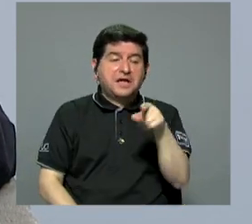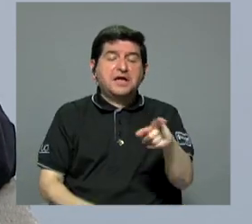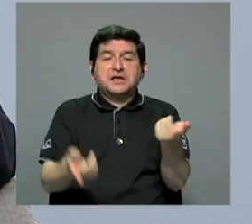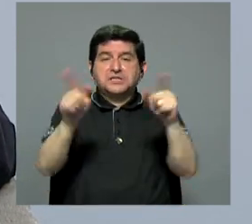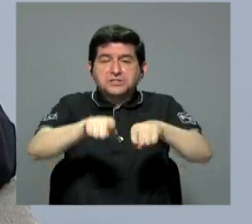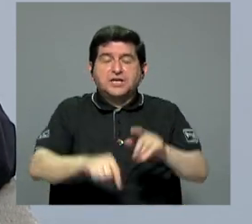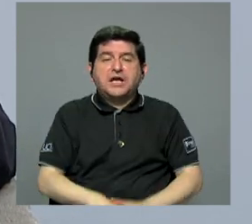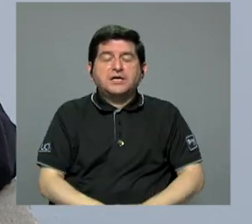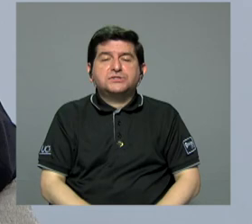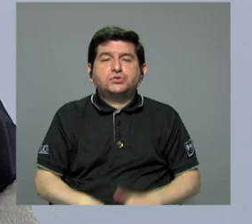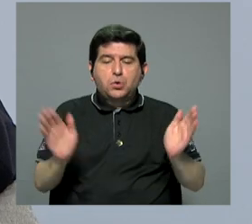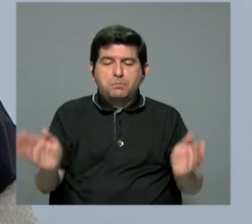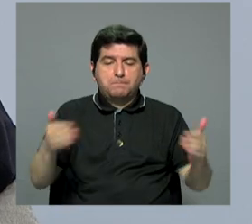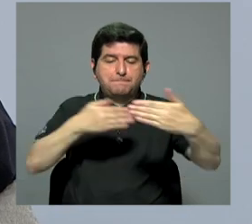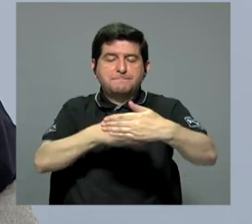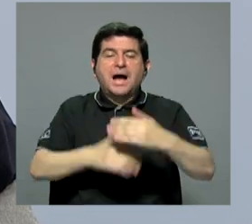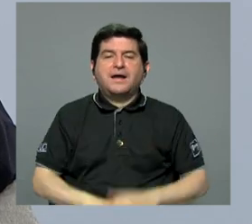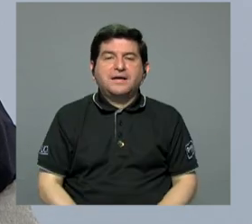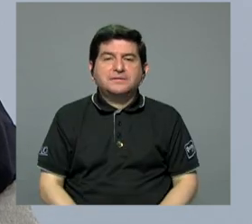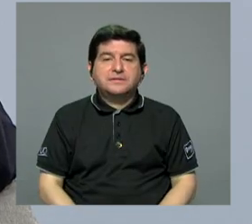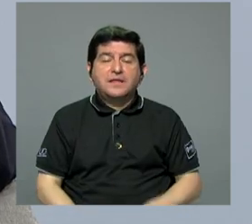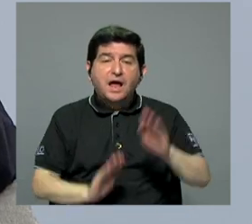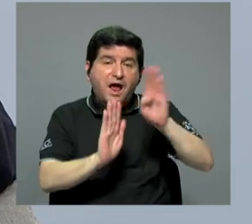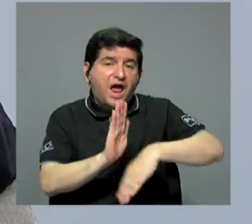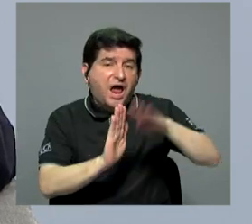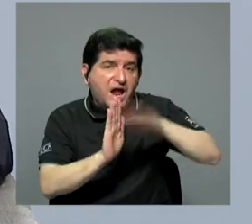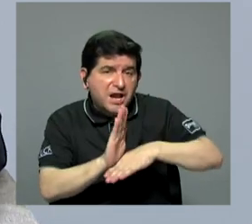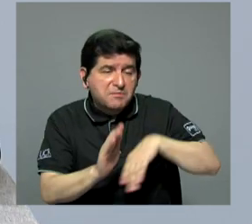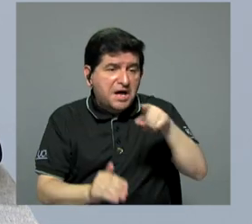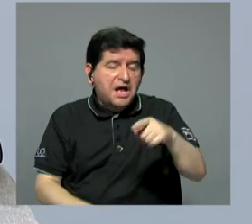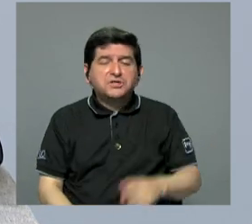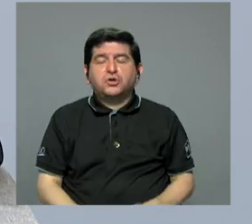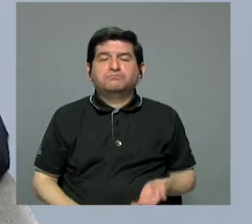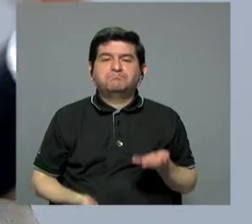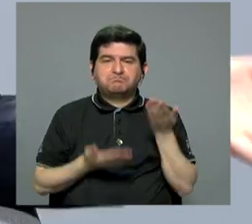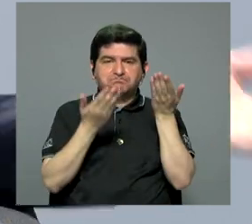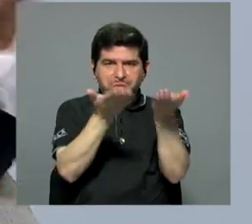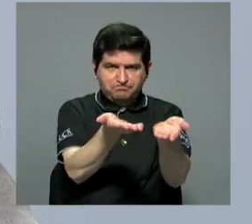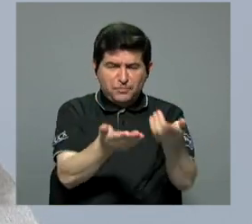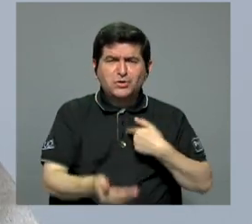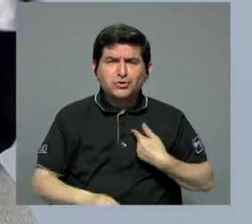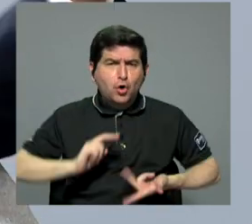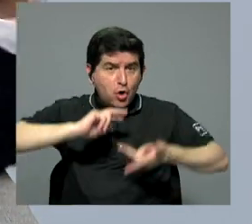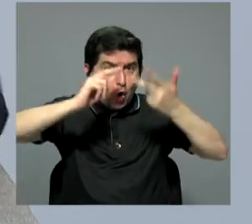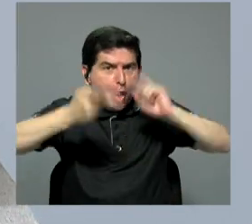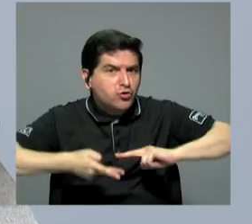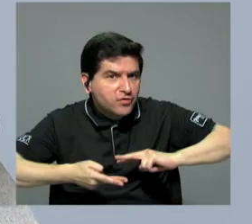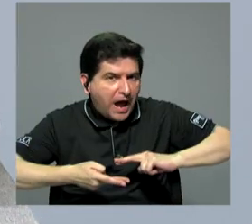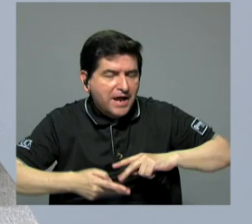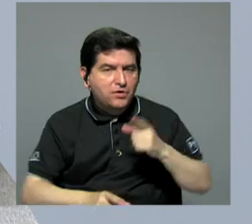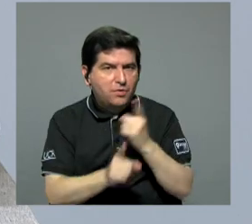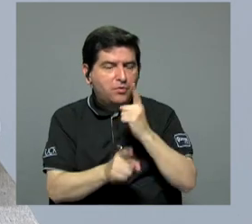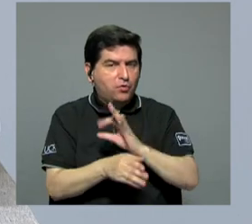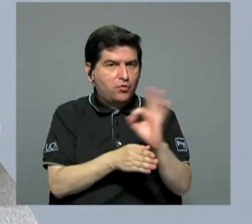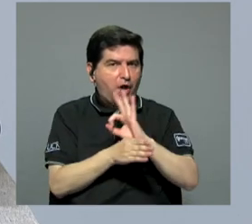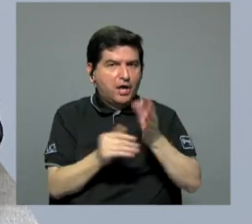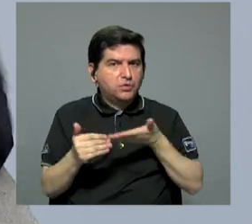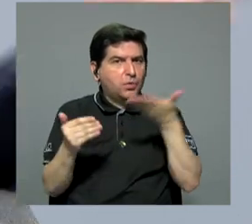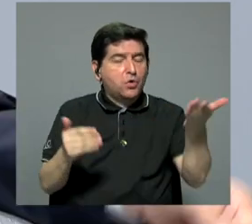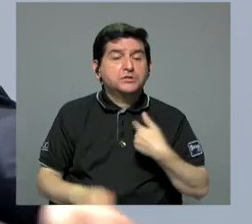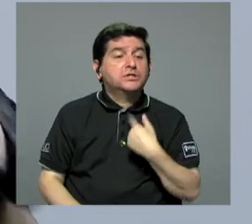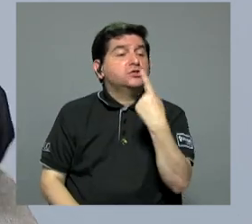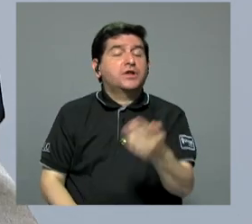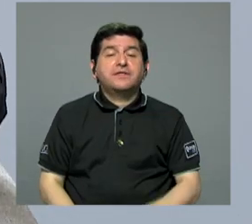paquetes y el que le cobra más barato, etcétera, es el que le da. Yo lo haría al revés porque así es como deben funcionar las cosas.